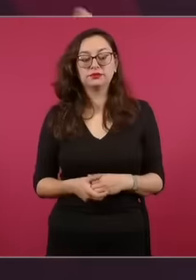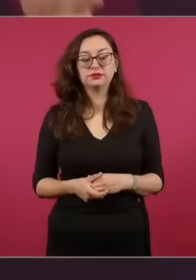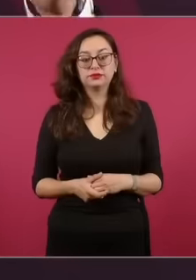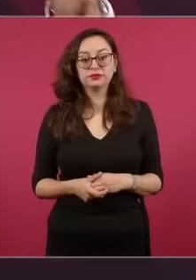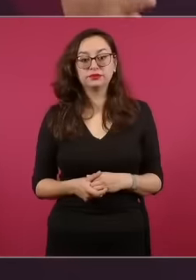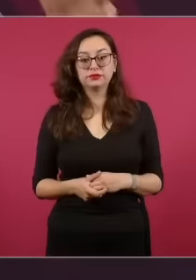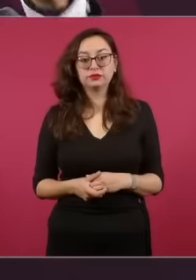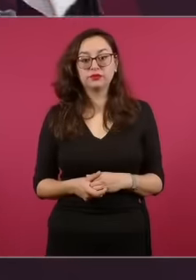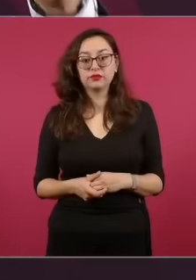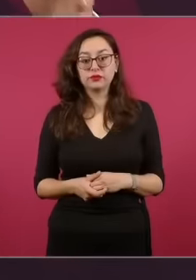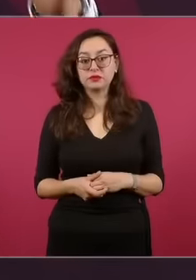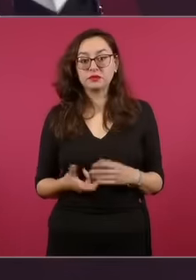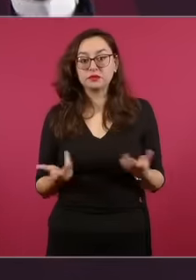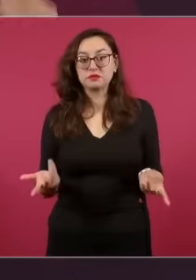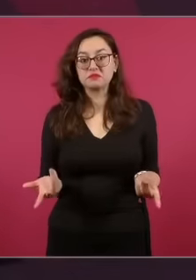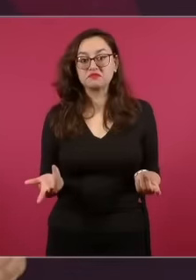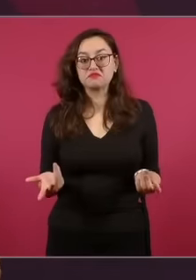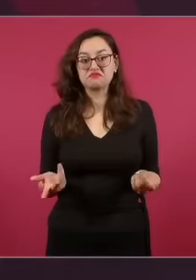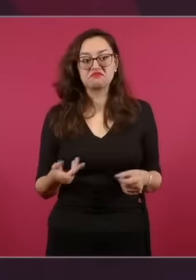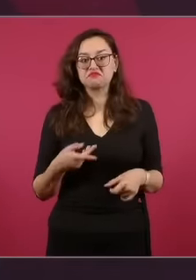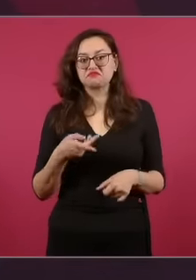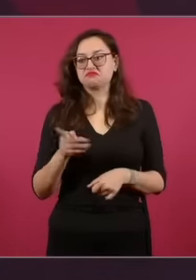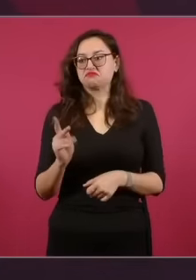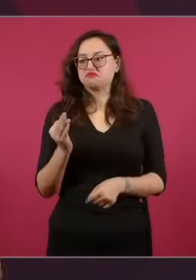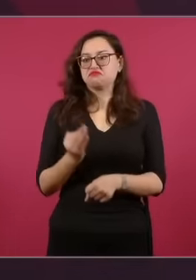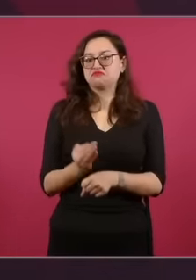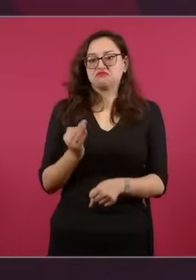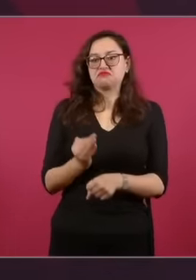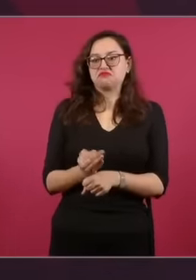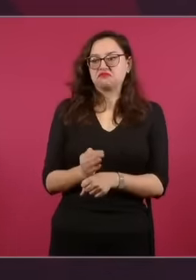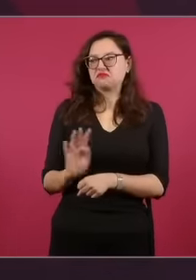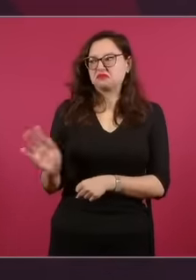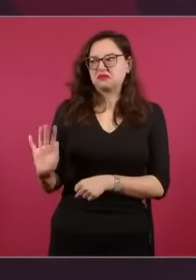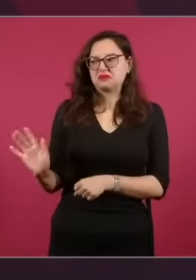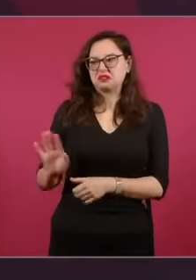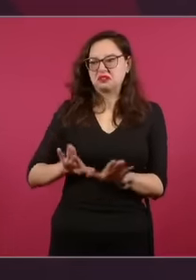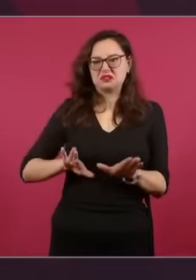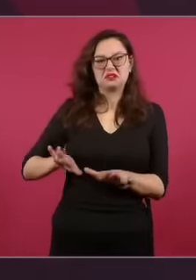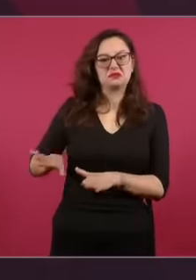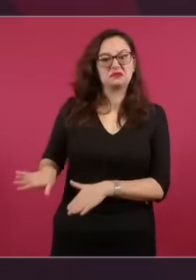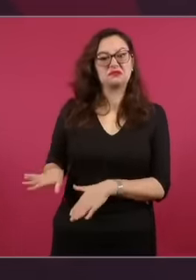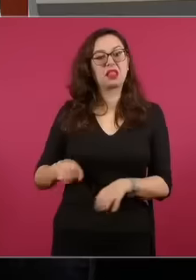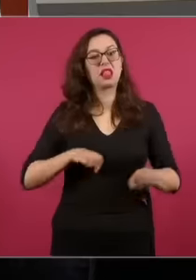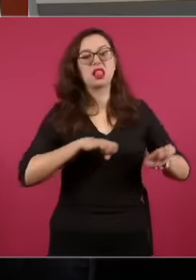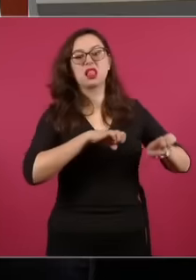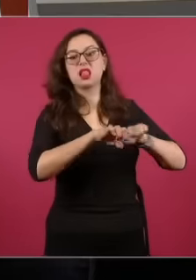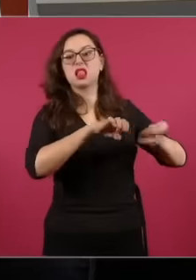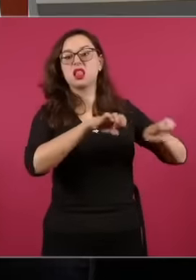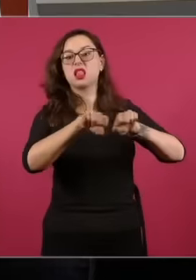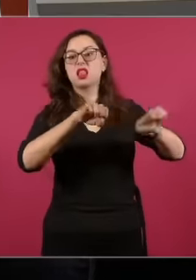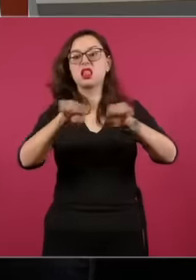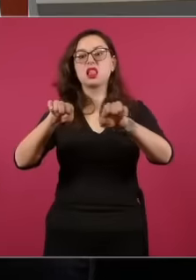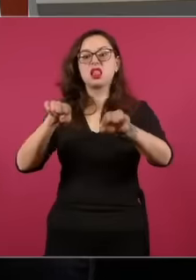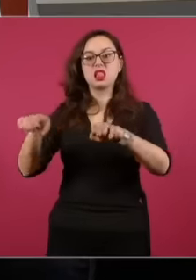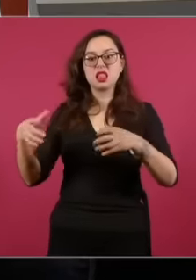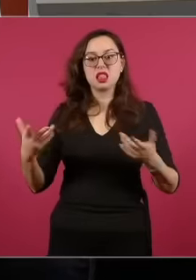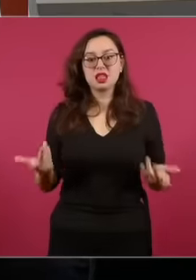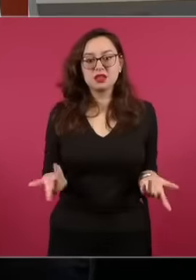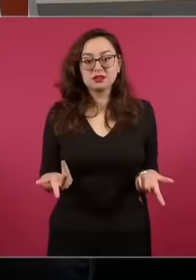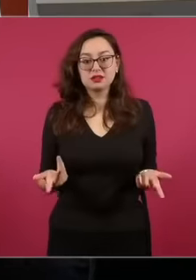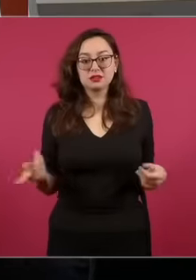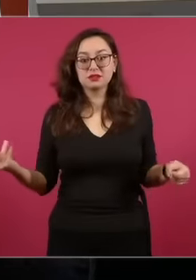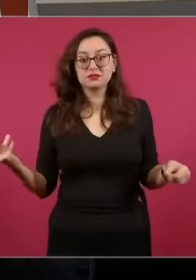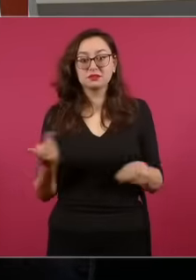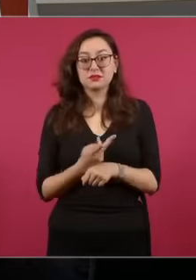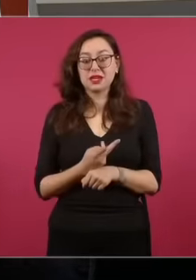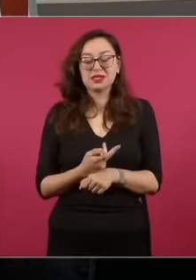encampanan a gente al grado que el mismo presidente del INE